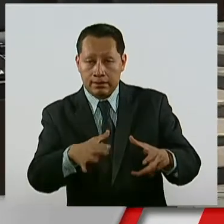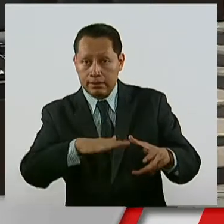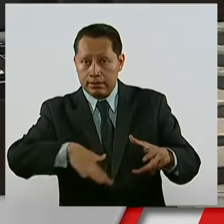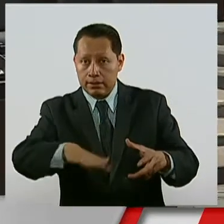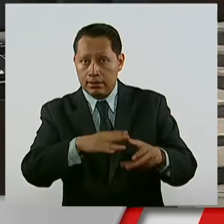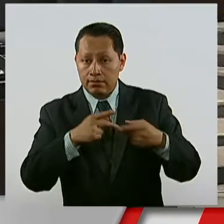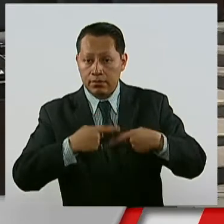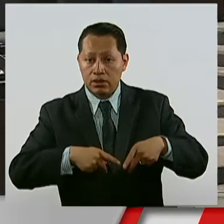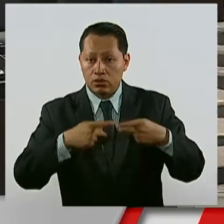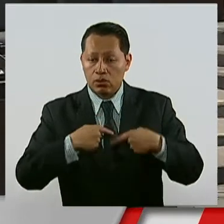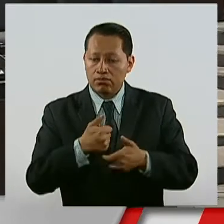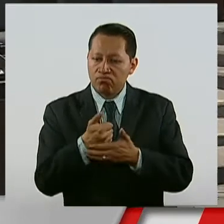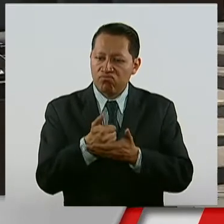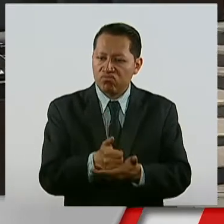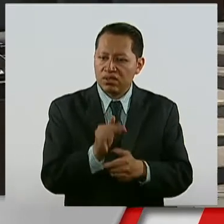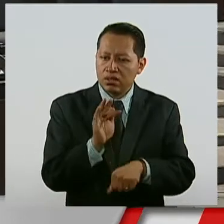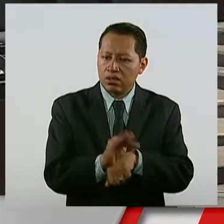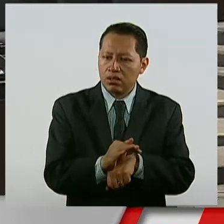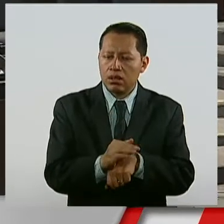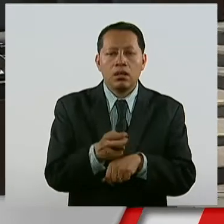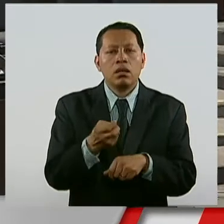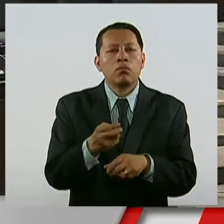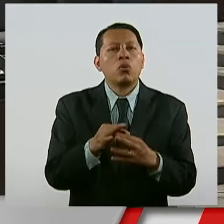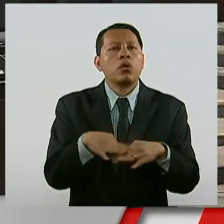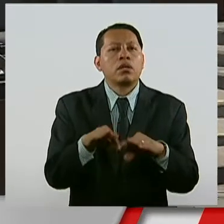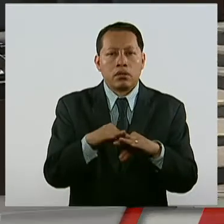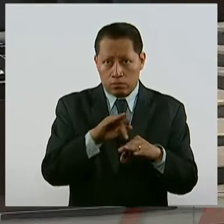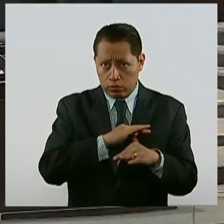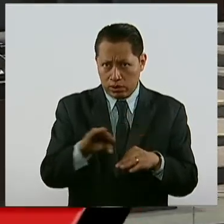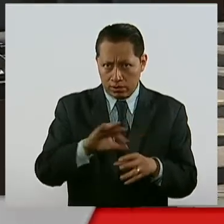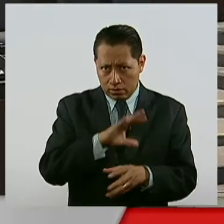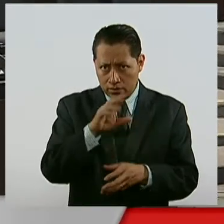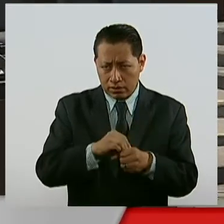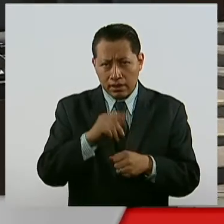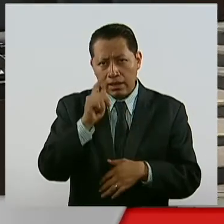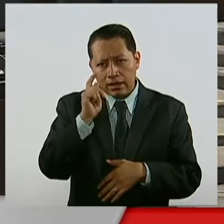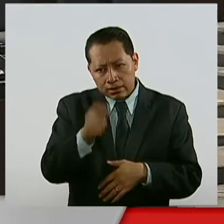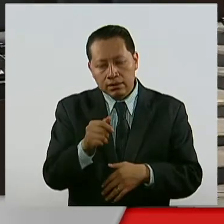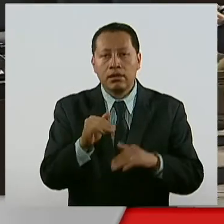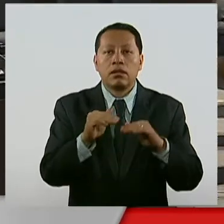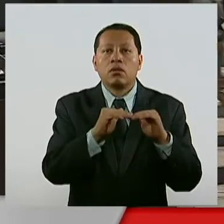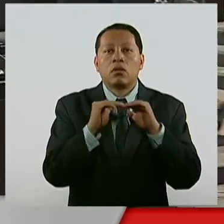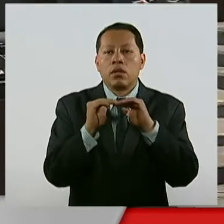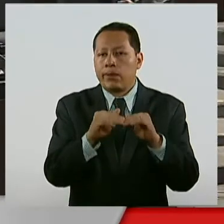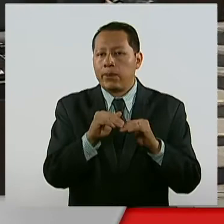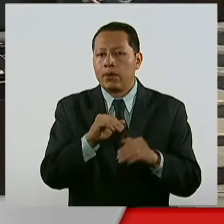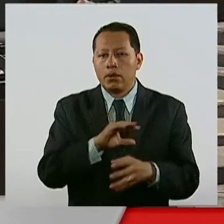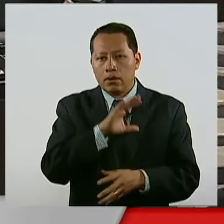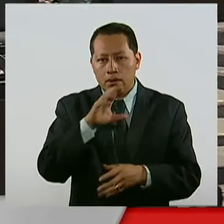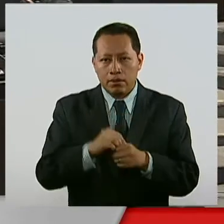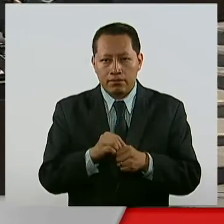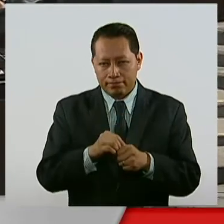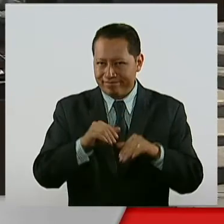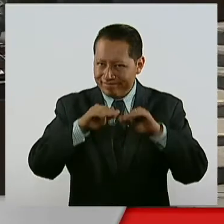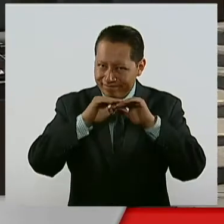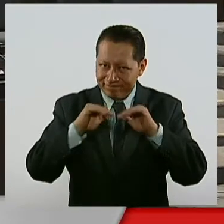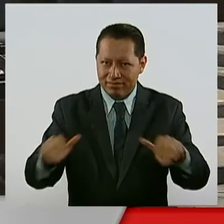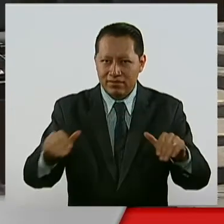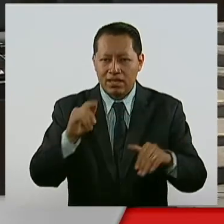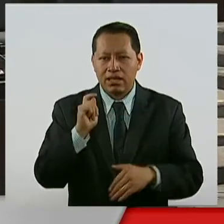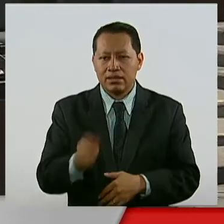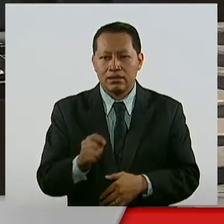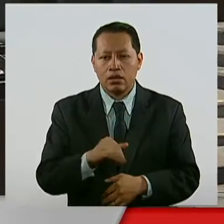población y que la sitúe en un plano de igualdad, en un plano de equidad en la que estemos